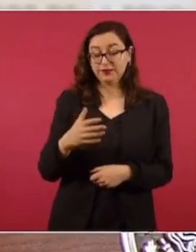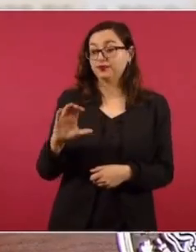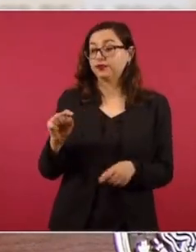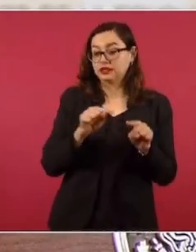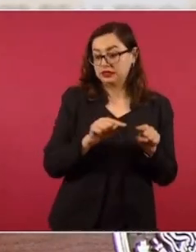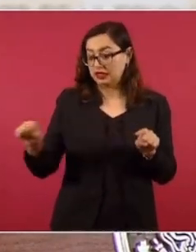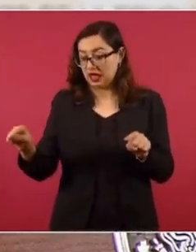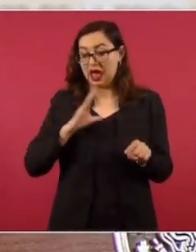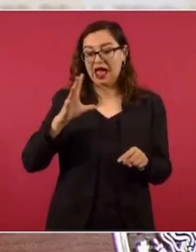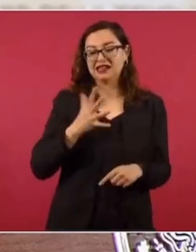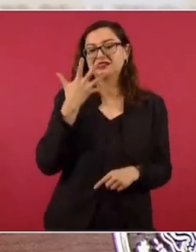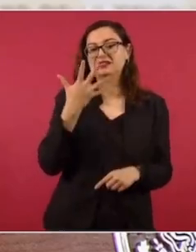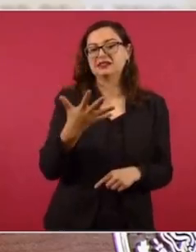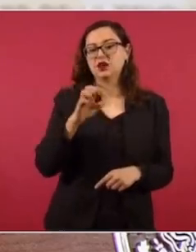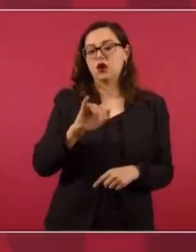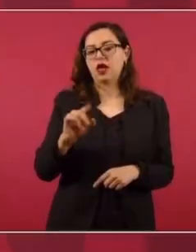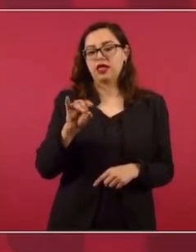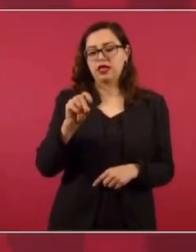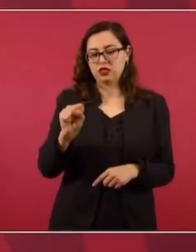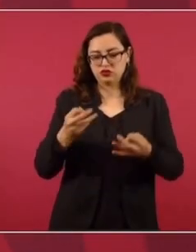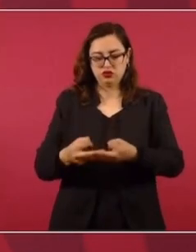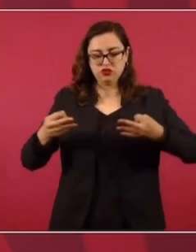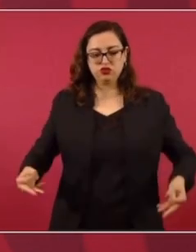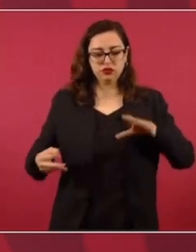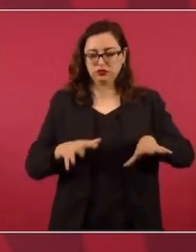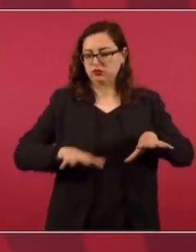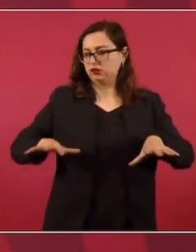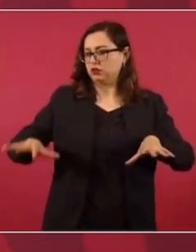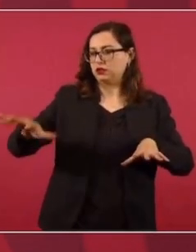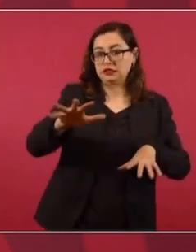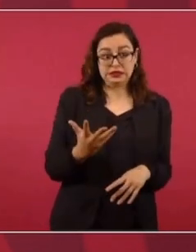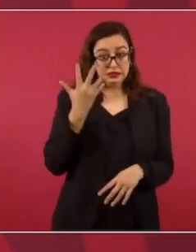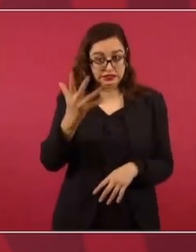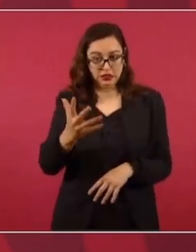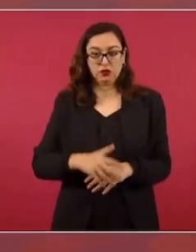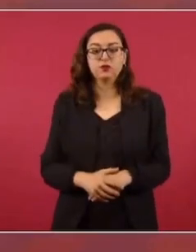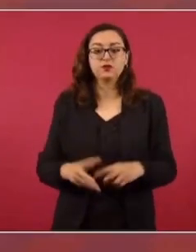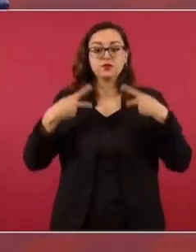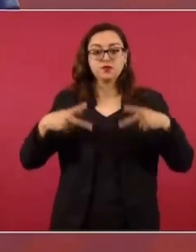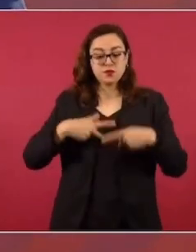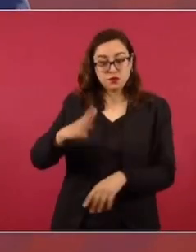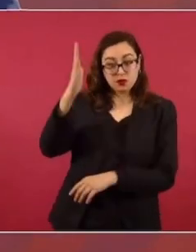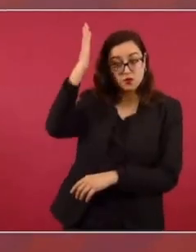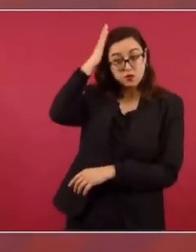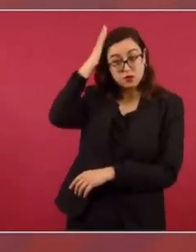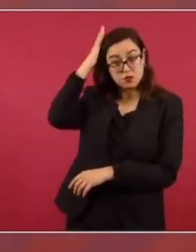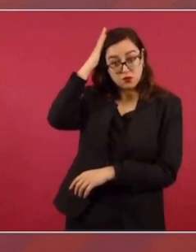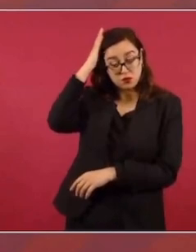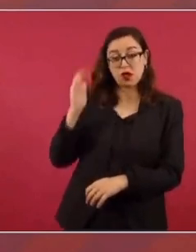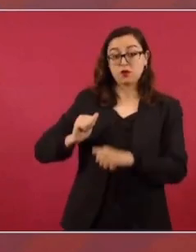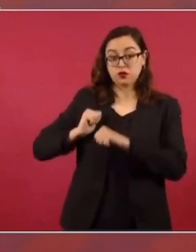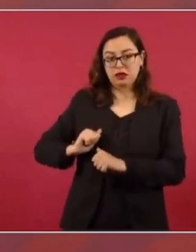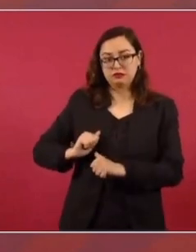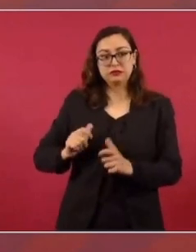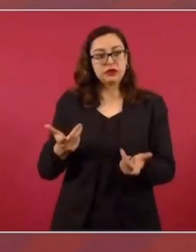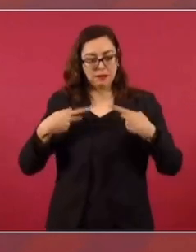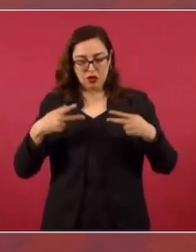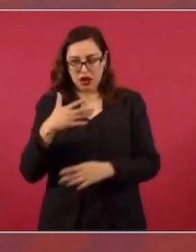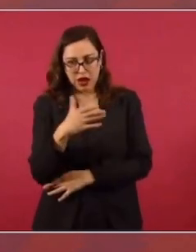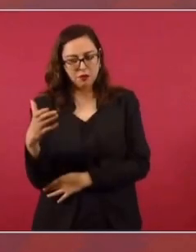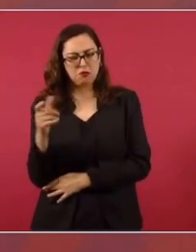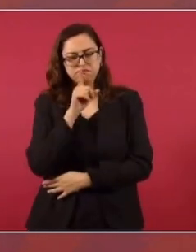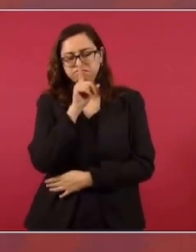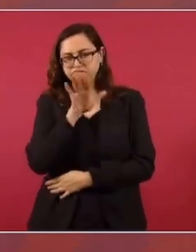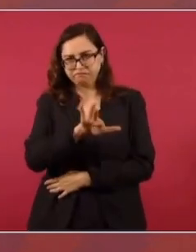cinco ejidos. Apúntele bien. Que los dirigentes aclaran, no los campesinos, los comisariados, no los estoy